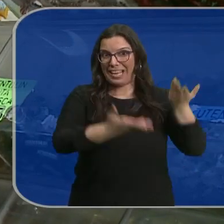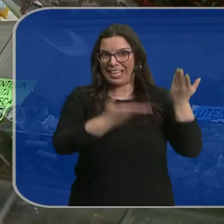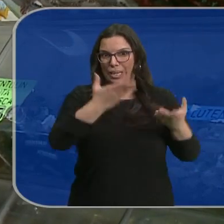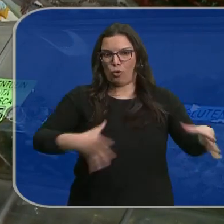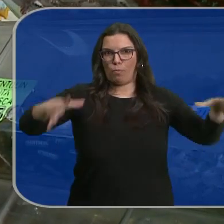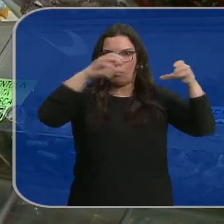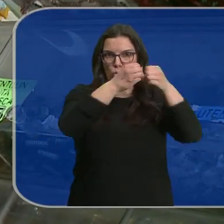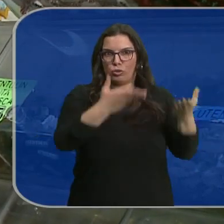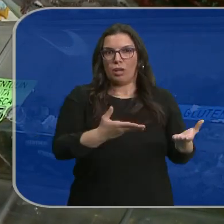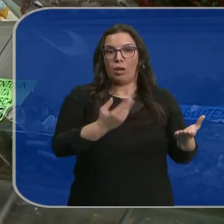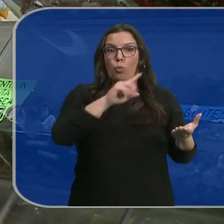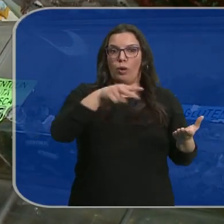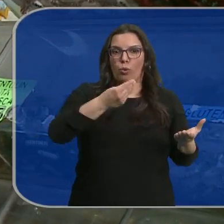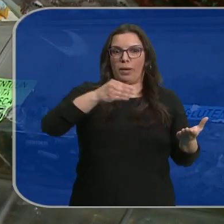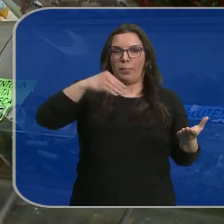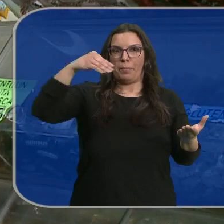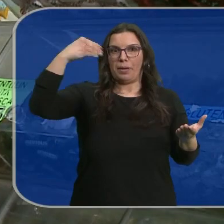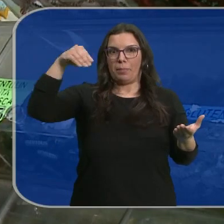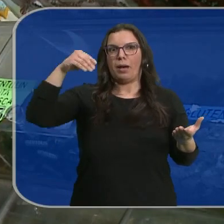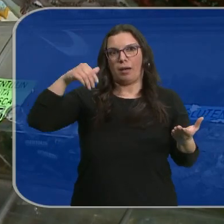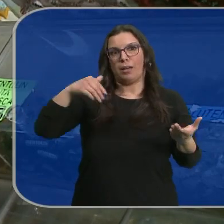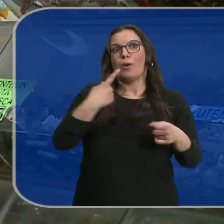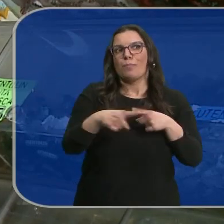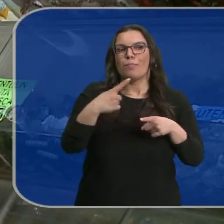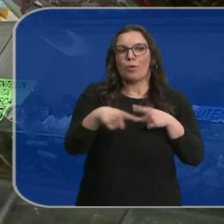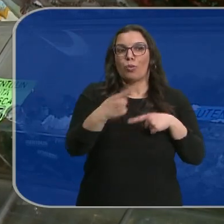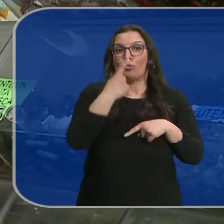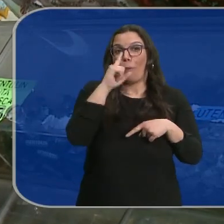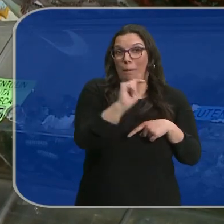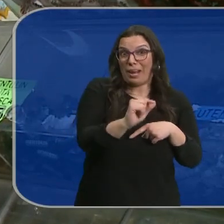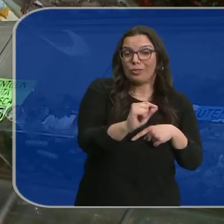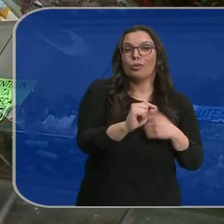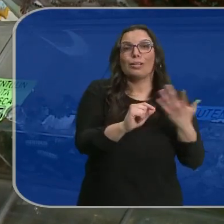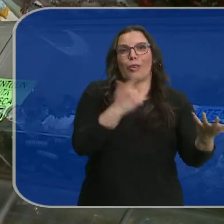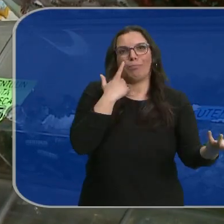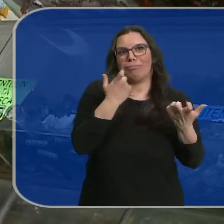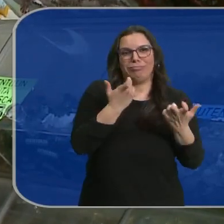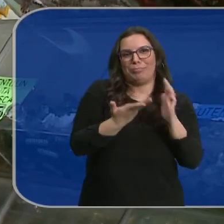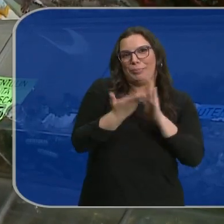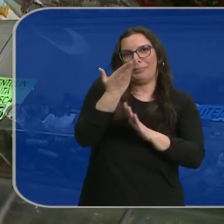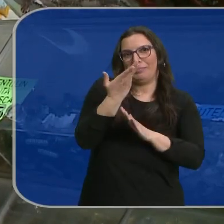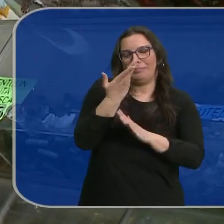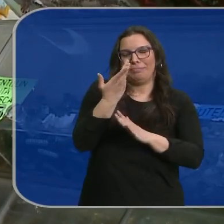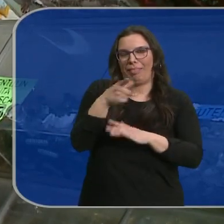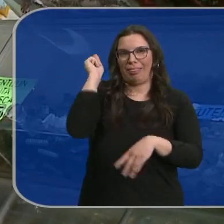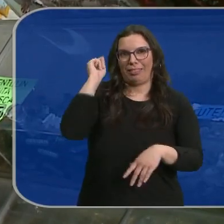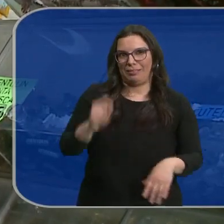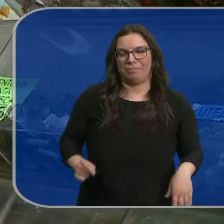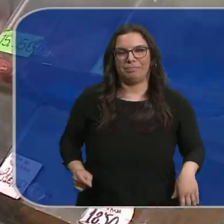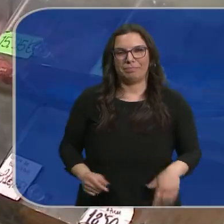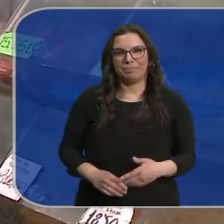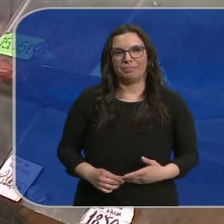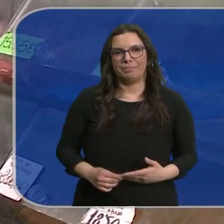te sube euro a euro, como veis aquí es un producto que vale muy poquito dinero, entonces cualquier subida ya se ve rápidamente